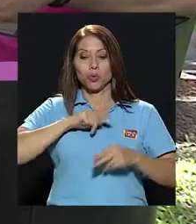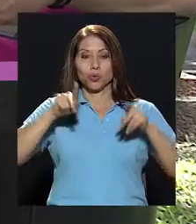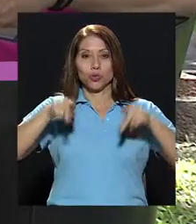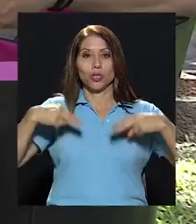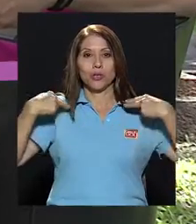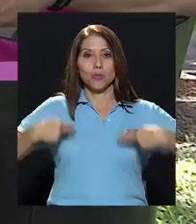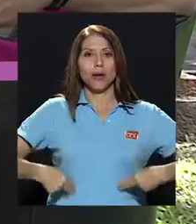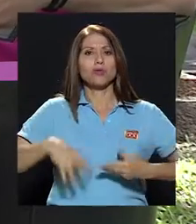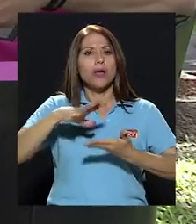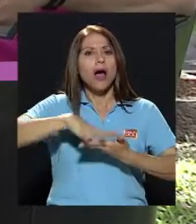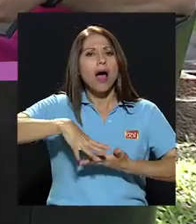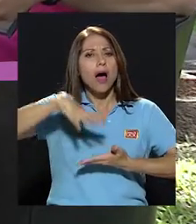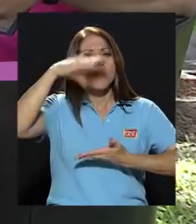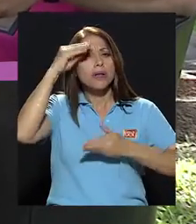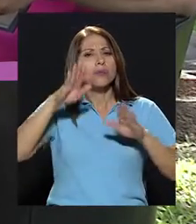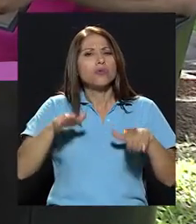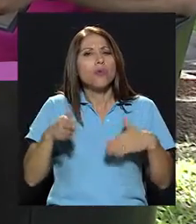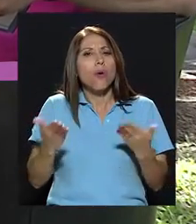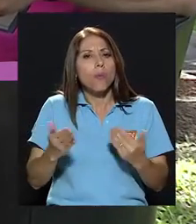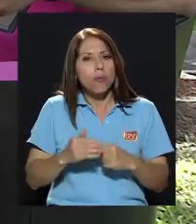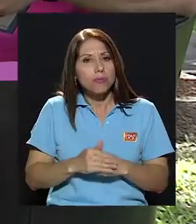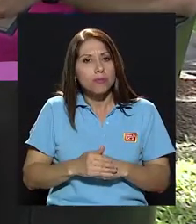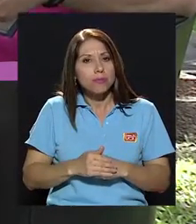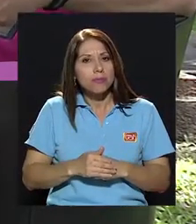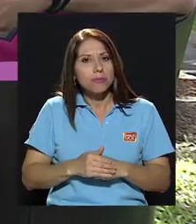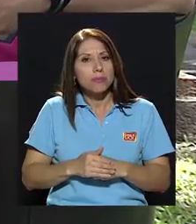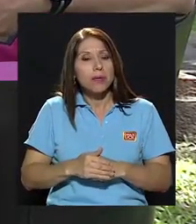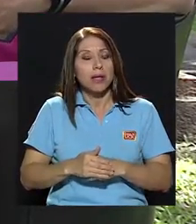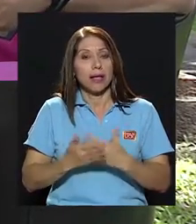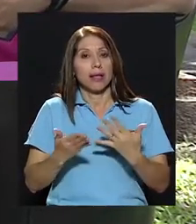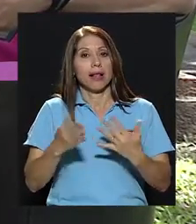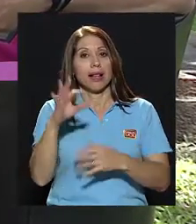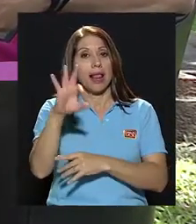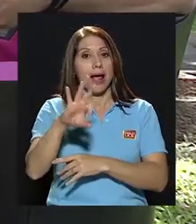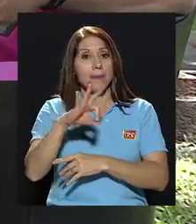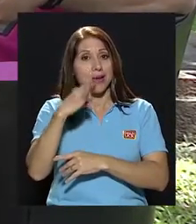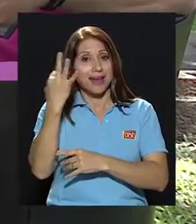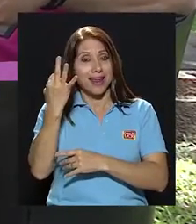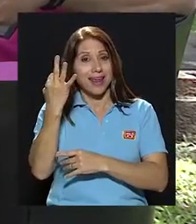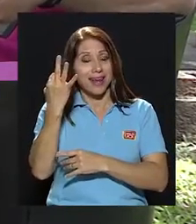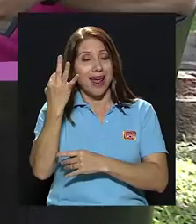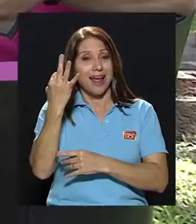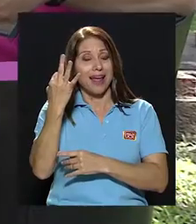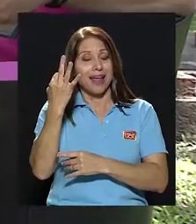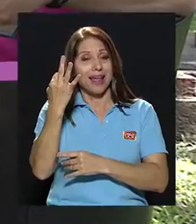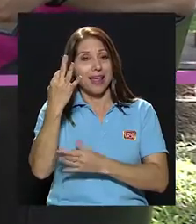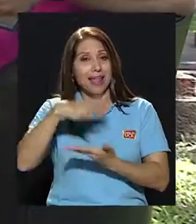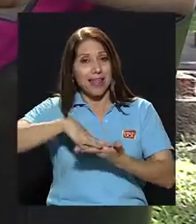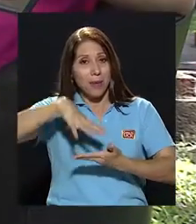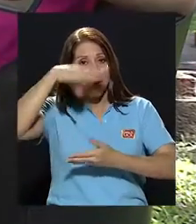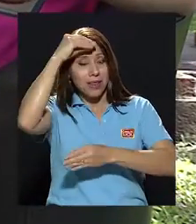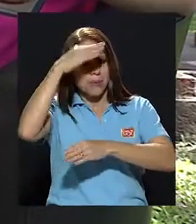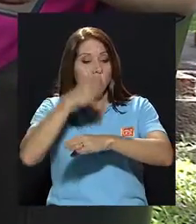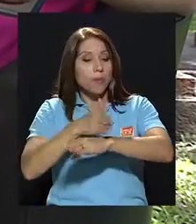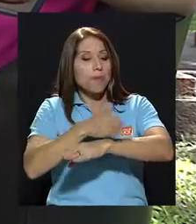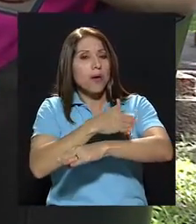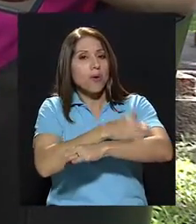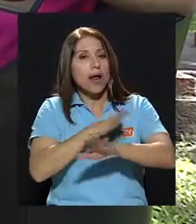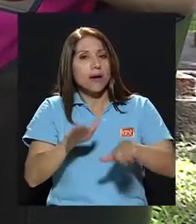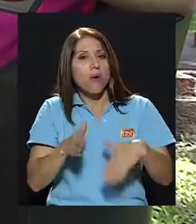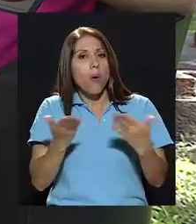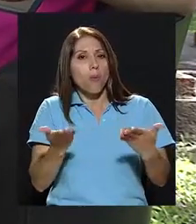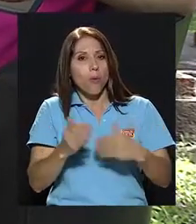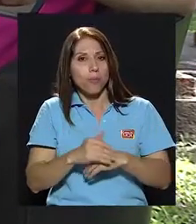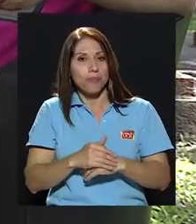los seres humanos y aún más cómo mejorar la manera en que nosotros aprendemos.